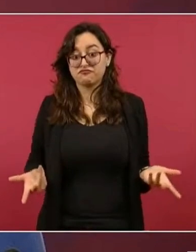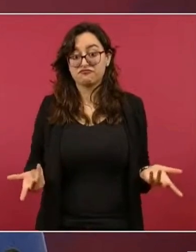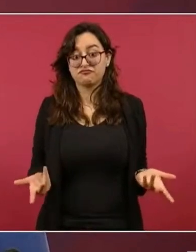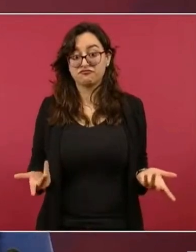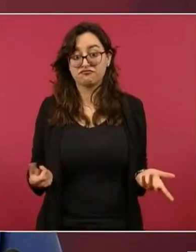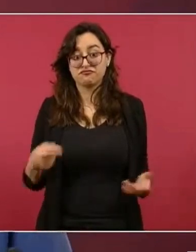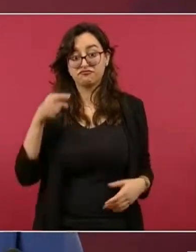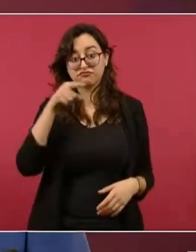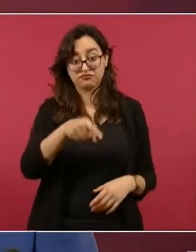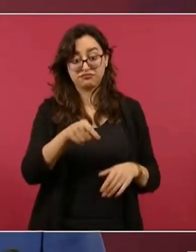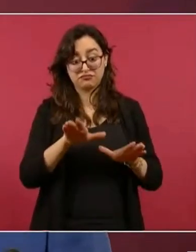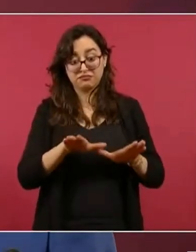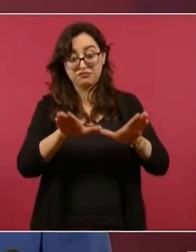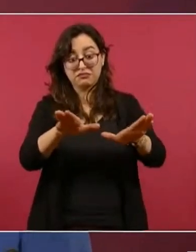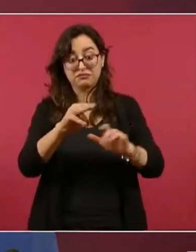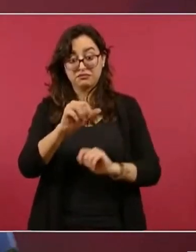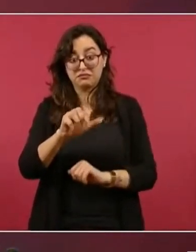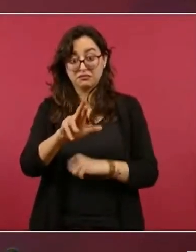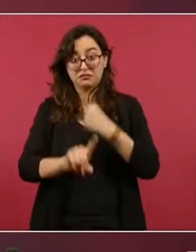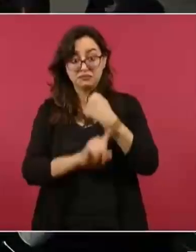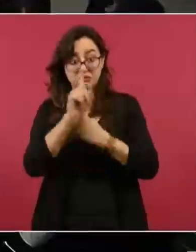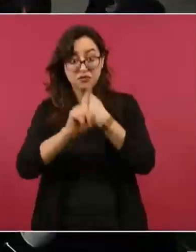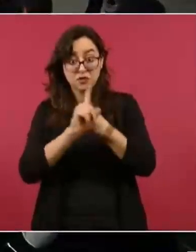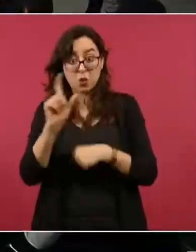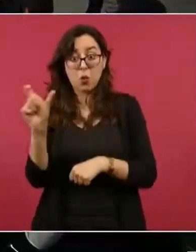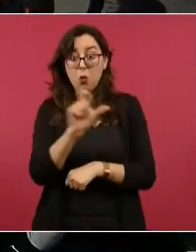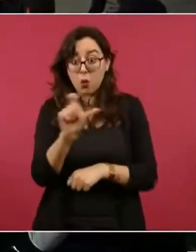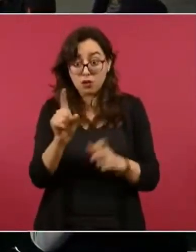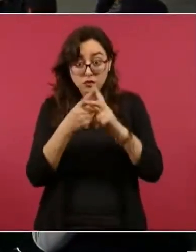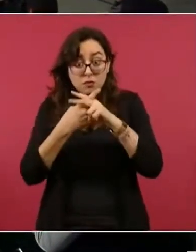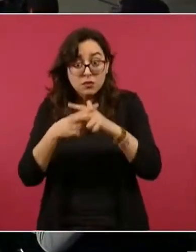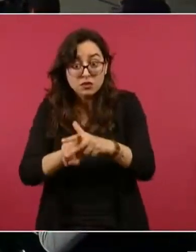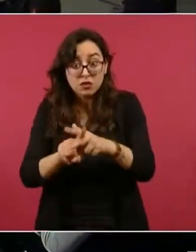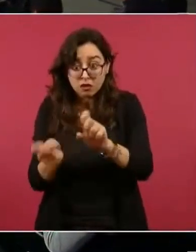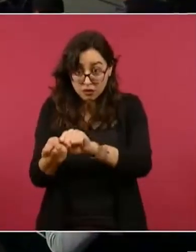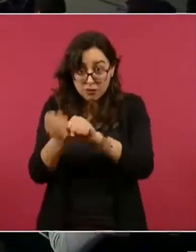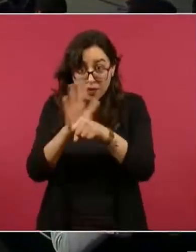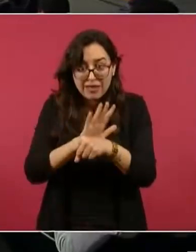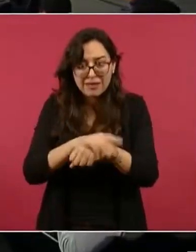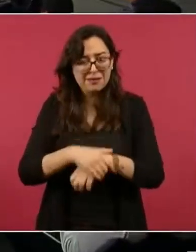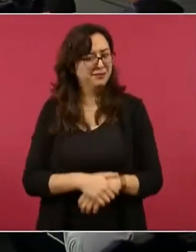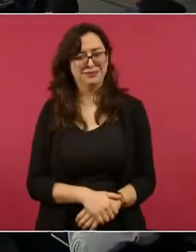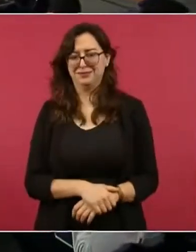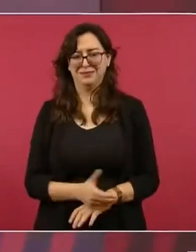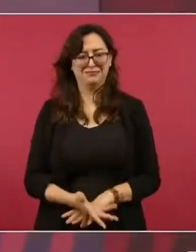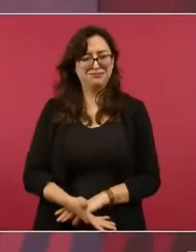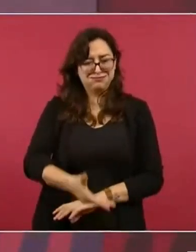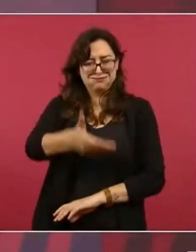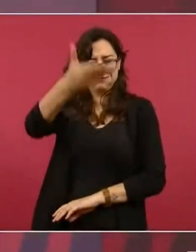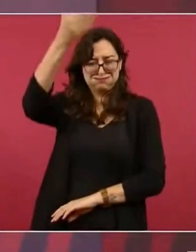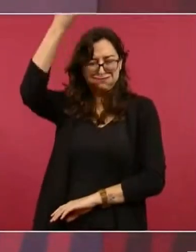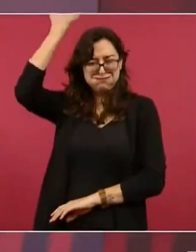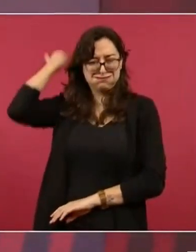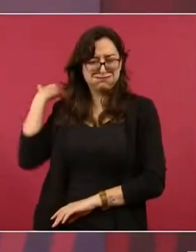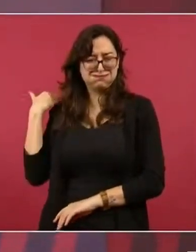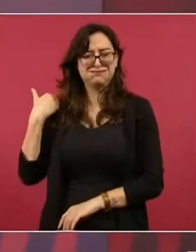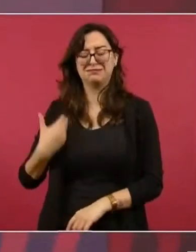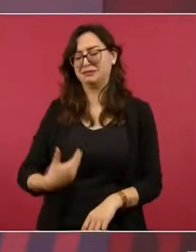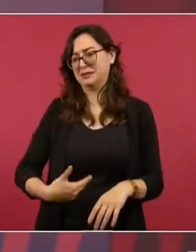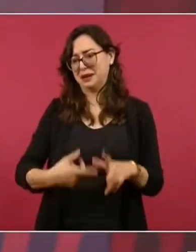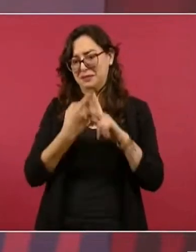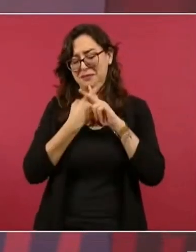Lo que pasa es que nuestros adversarios, pues todo lo que sucede nos culpan a nosotros.